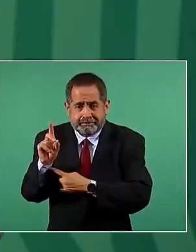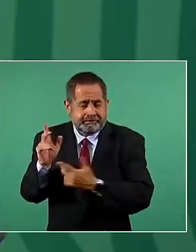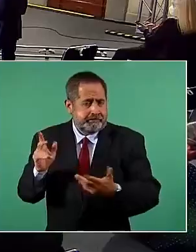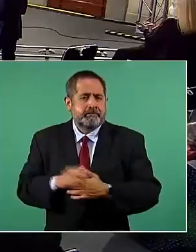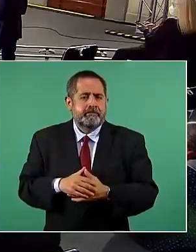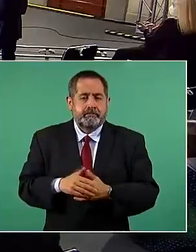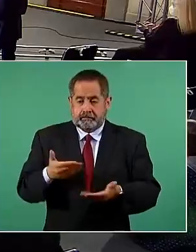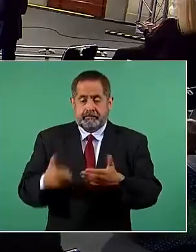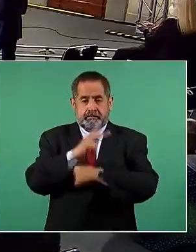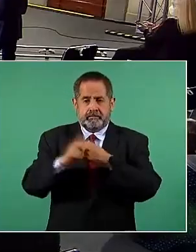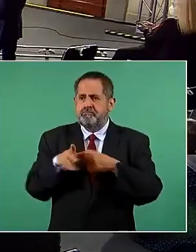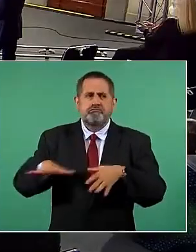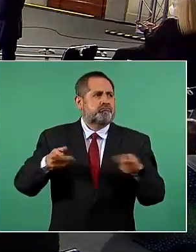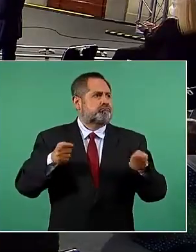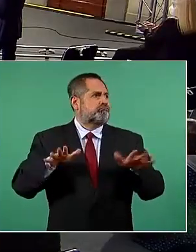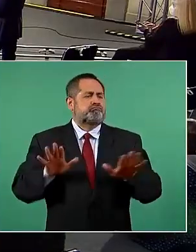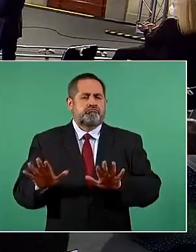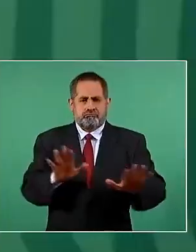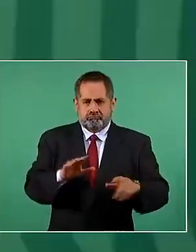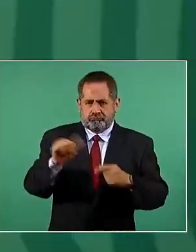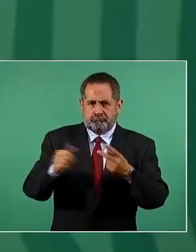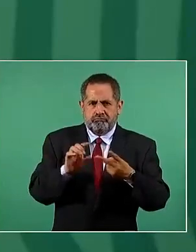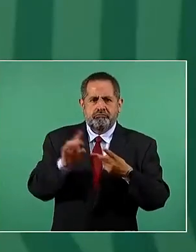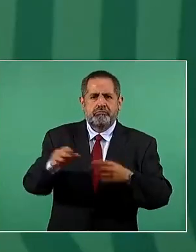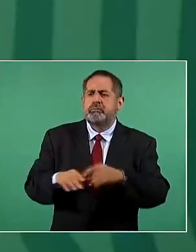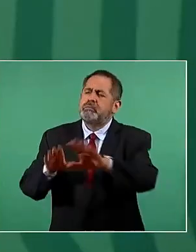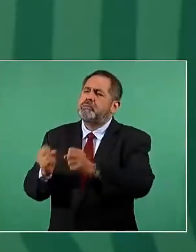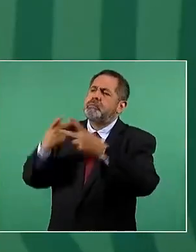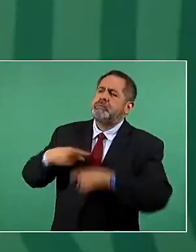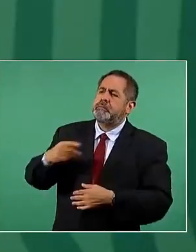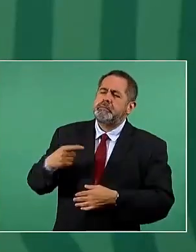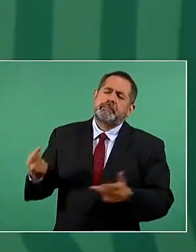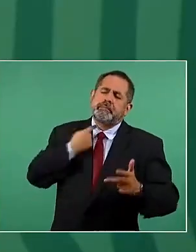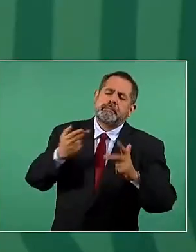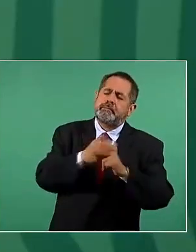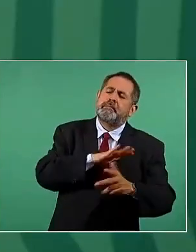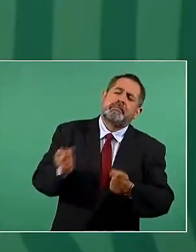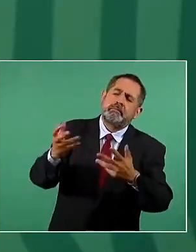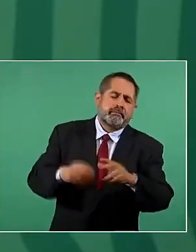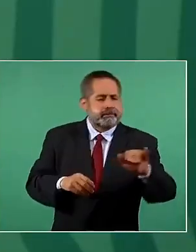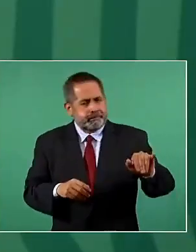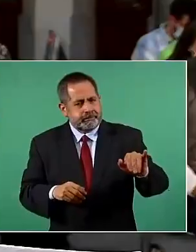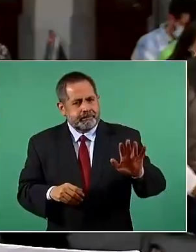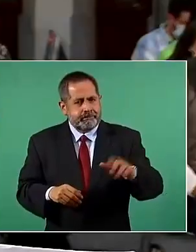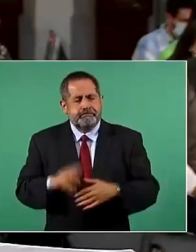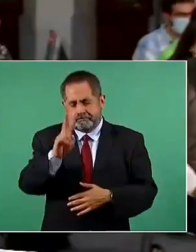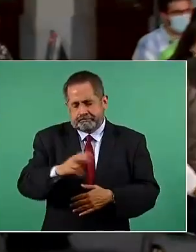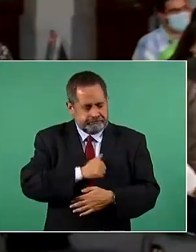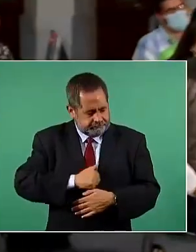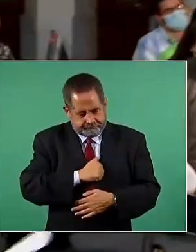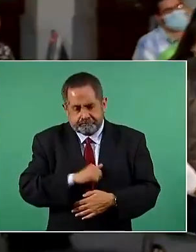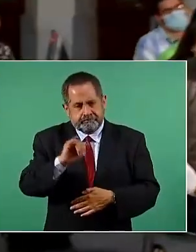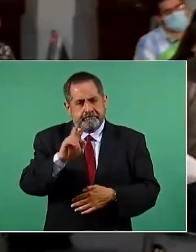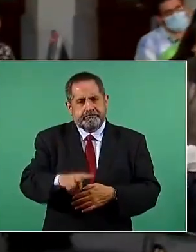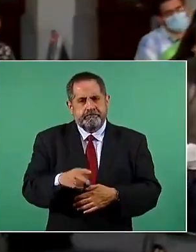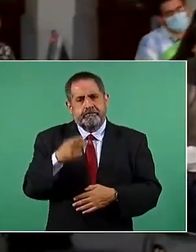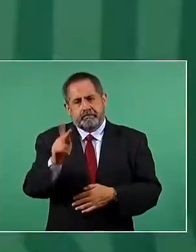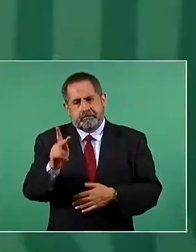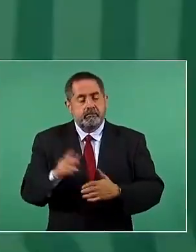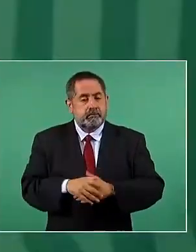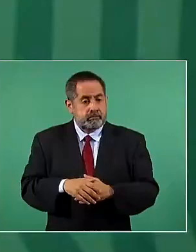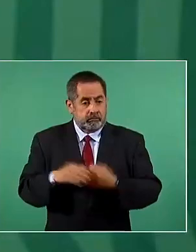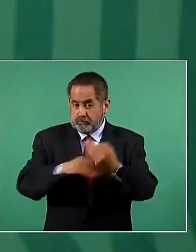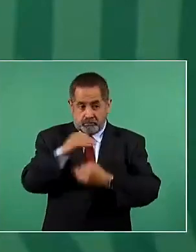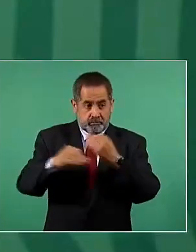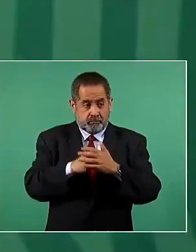En este país hay gobernabilidad. ¿Cuántos candidatos le mataron, señor presidente? Sí. Esa es una tragedia. Realmente, pero en